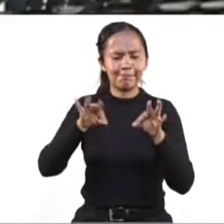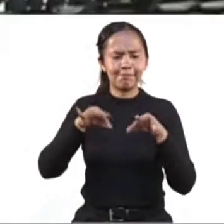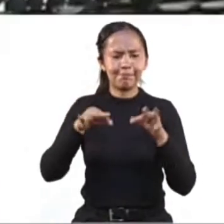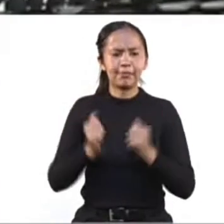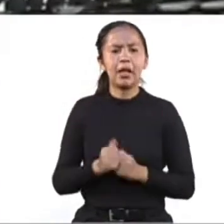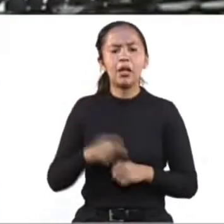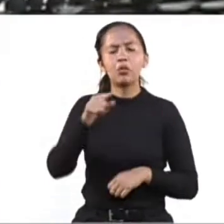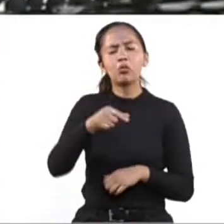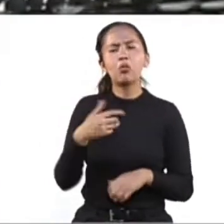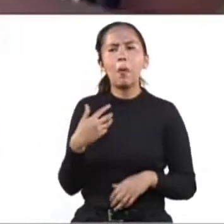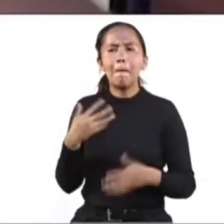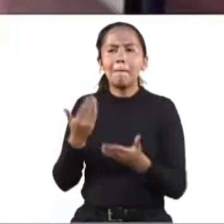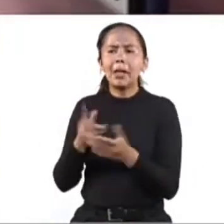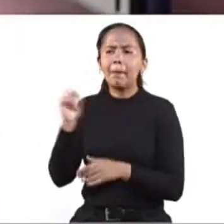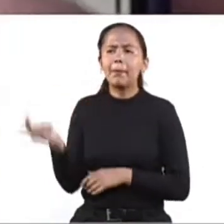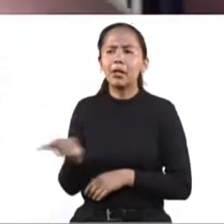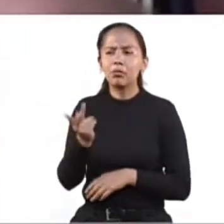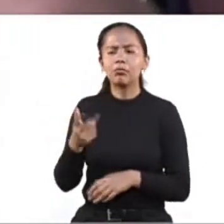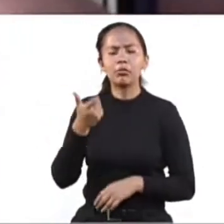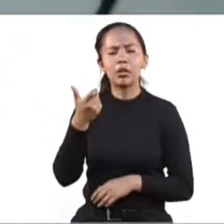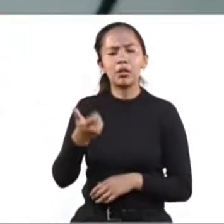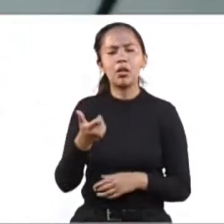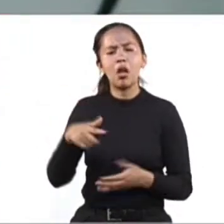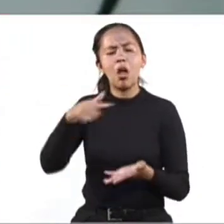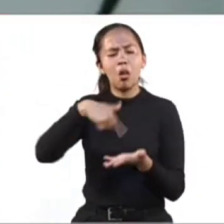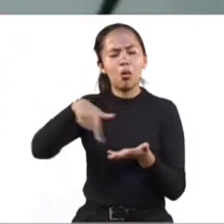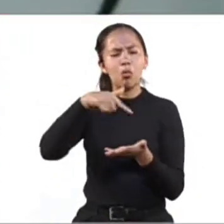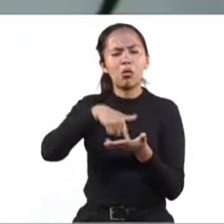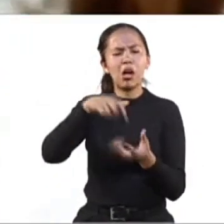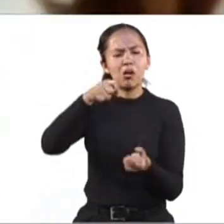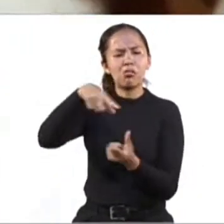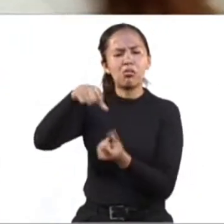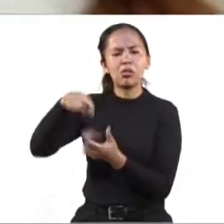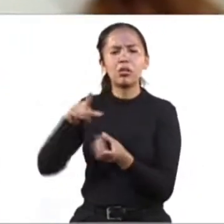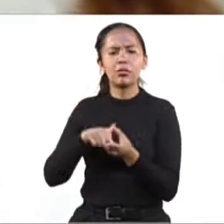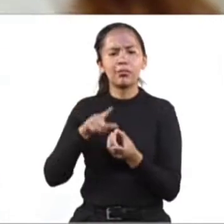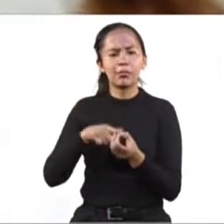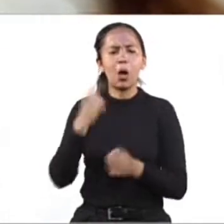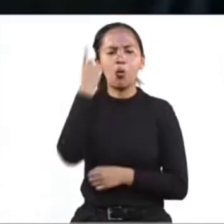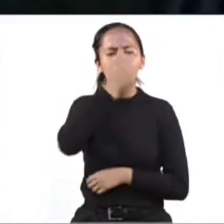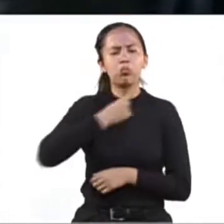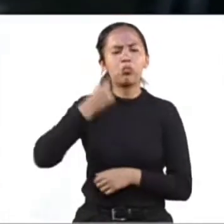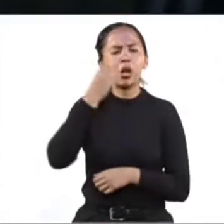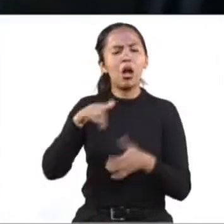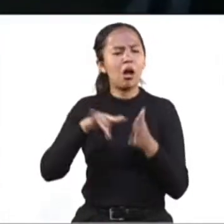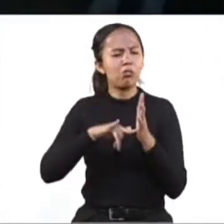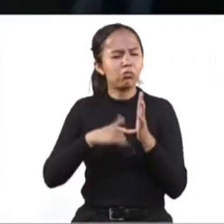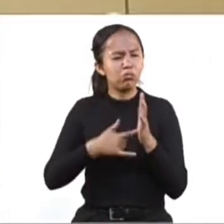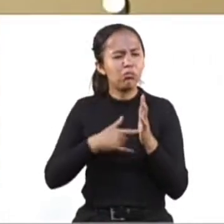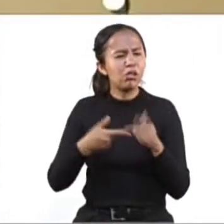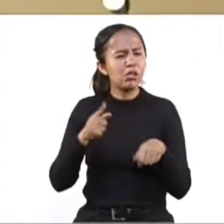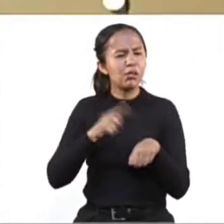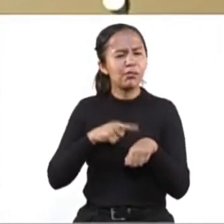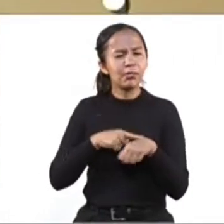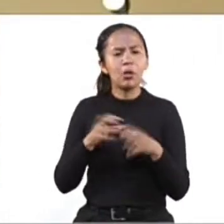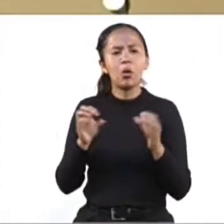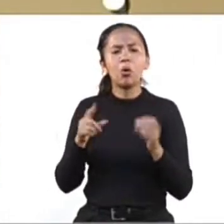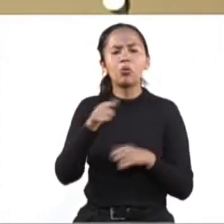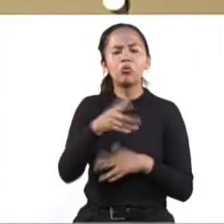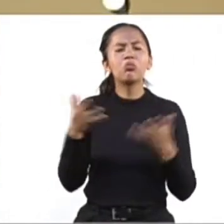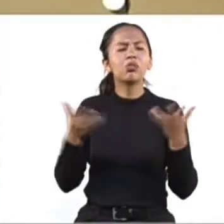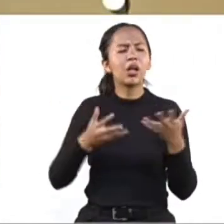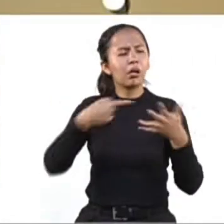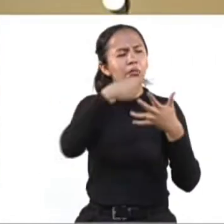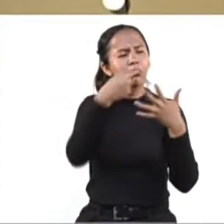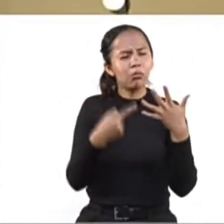costos, requisitos, ubicación y horarios de oficina, plazos de atención, formatos y los pasos a seguir en el trámite que